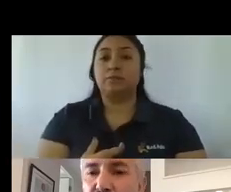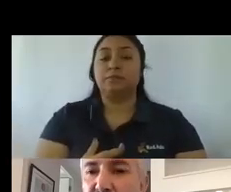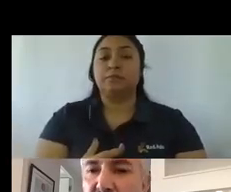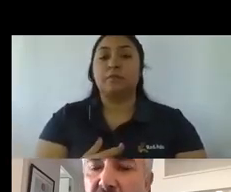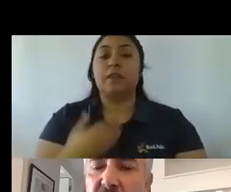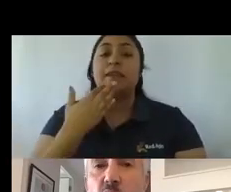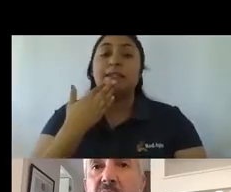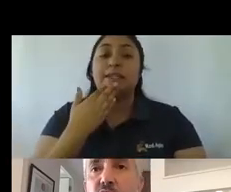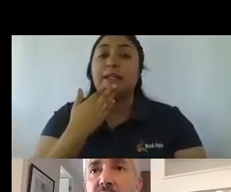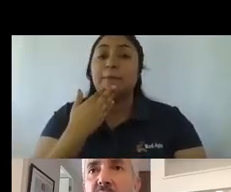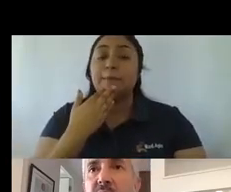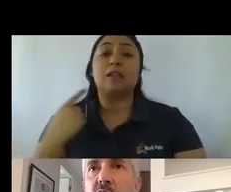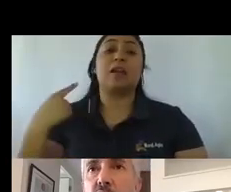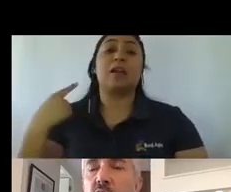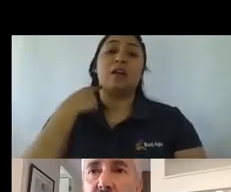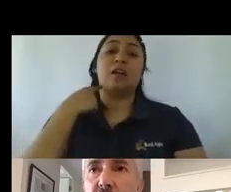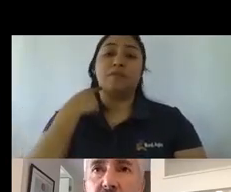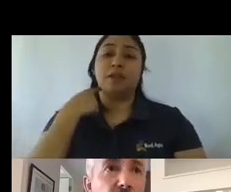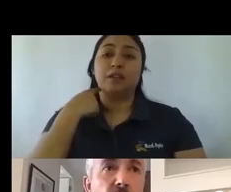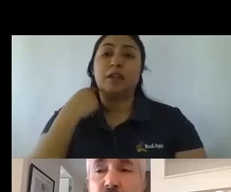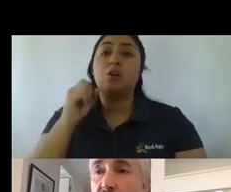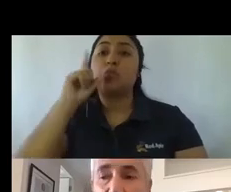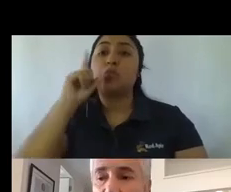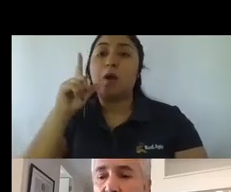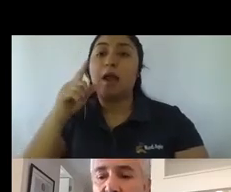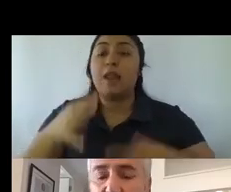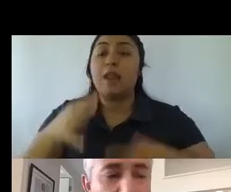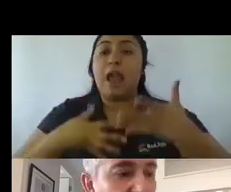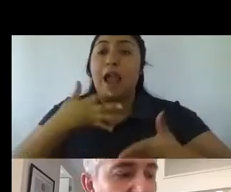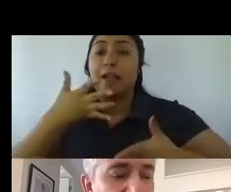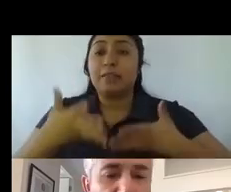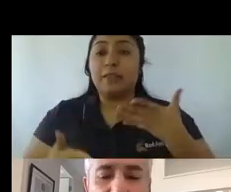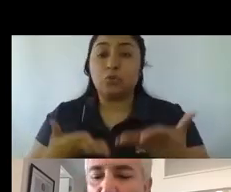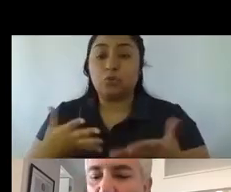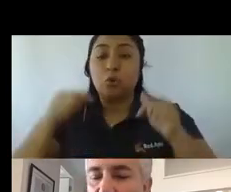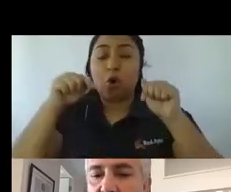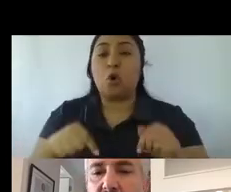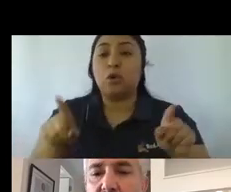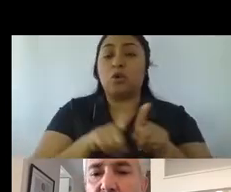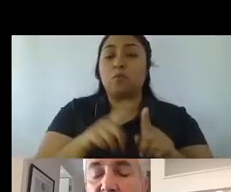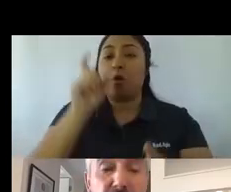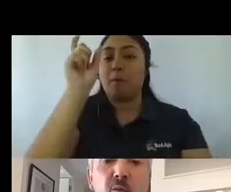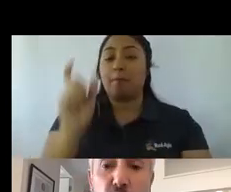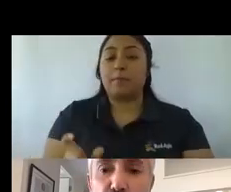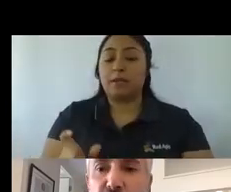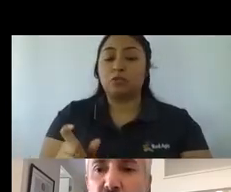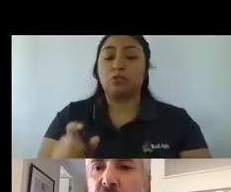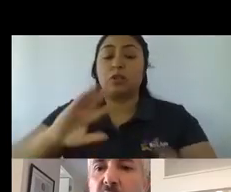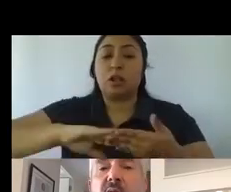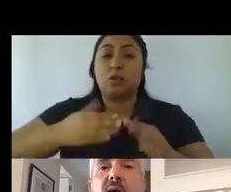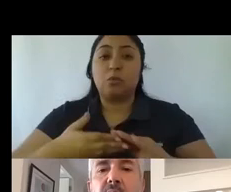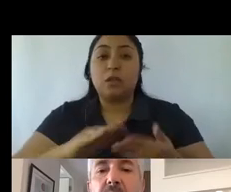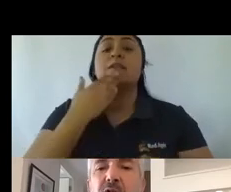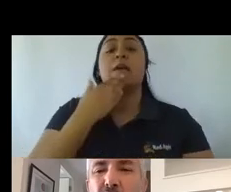poderosamente en cuál es nuestra actitud hoy día como personas, digamos, que estamos en esta comunidad, también como consumidores,